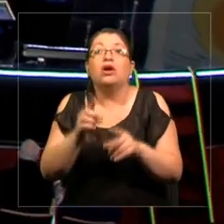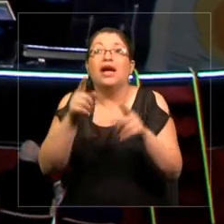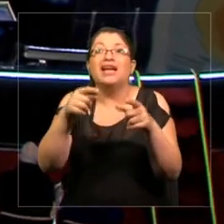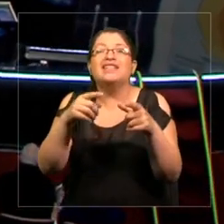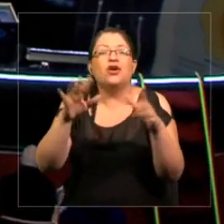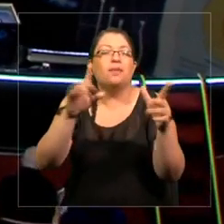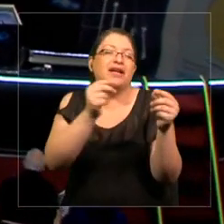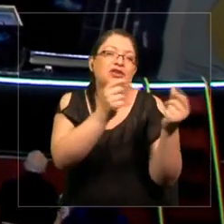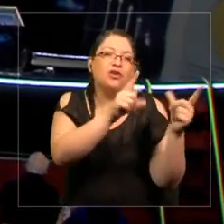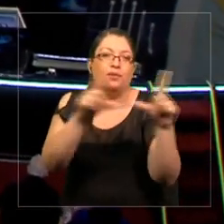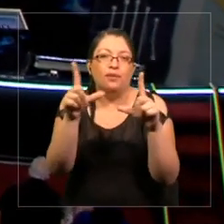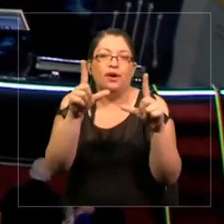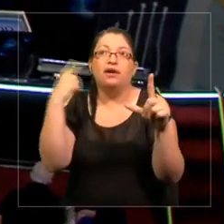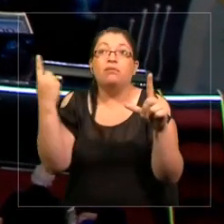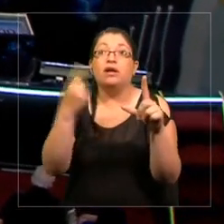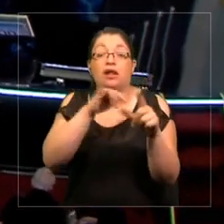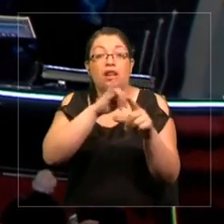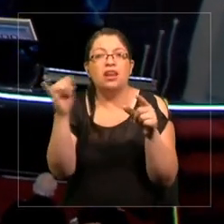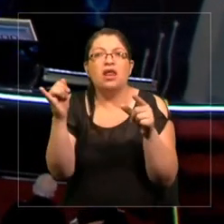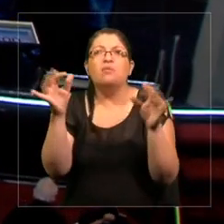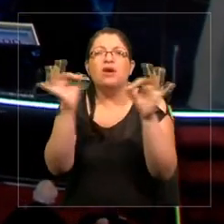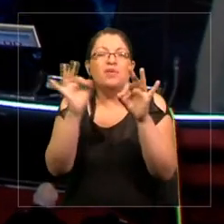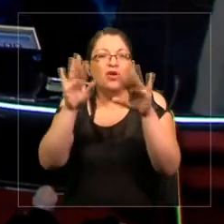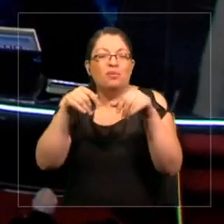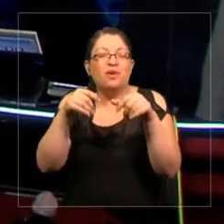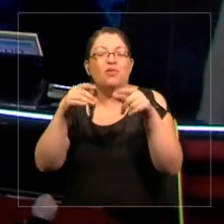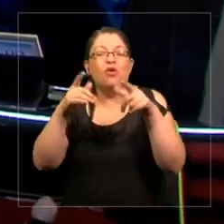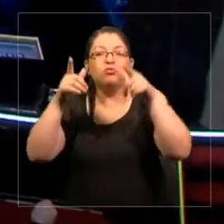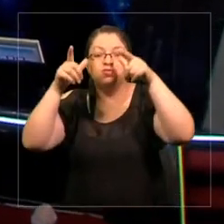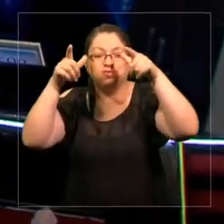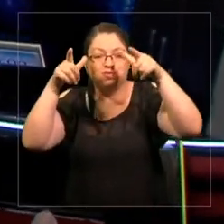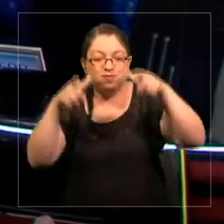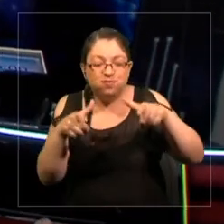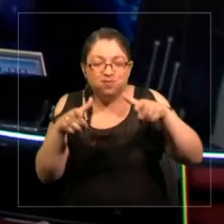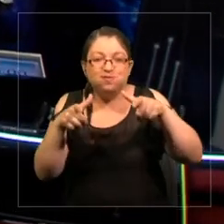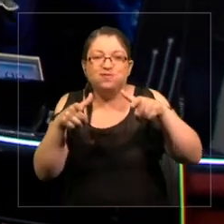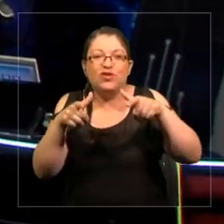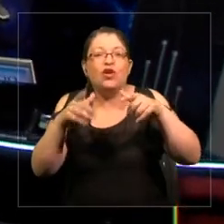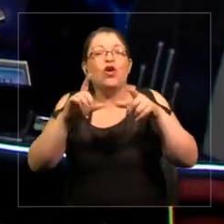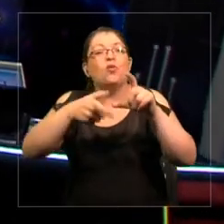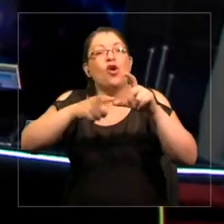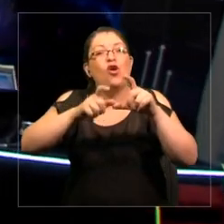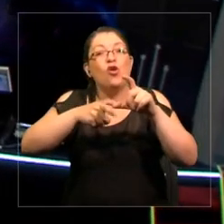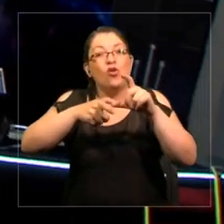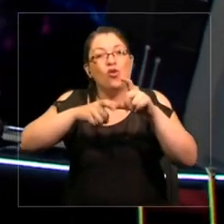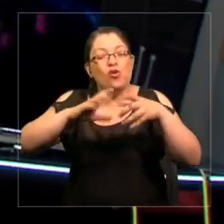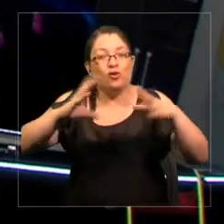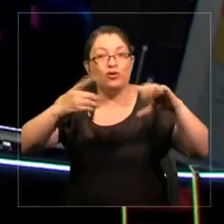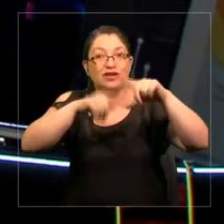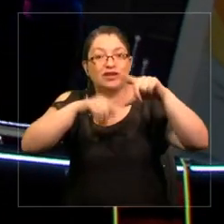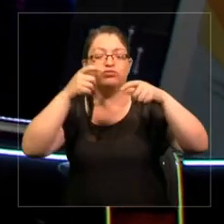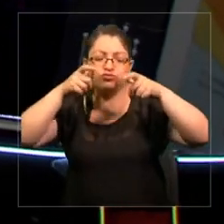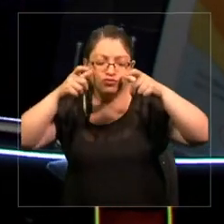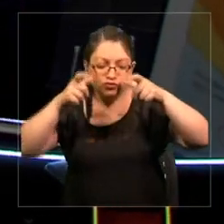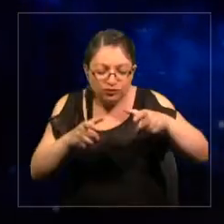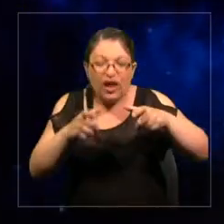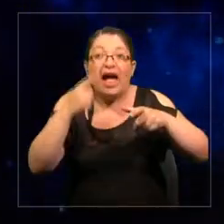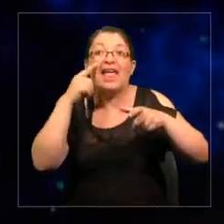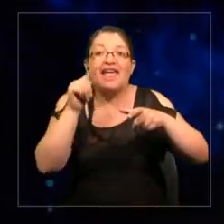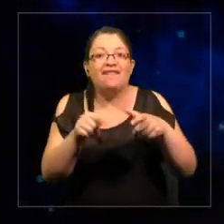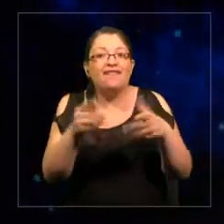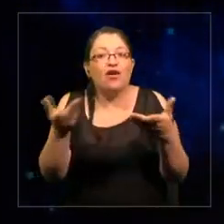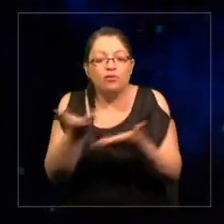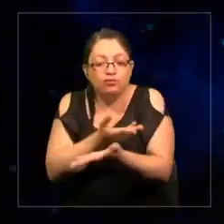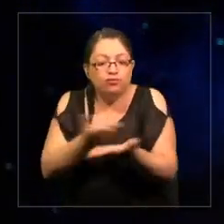Luego vamos al detalle como con el Google Earth. Y pueden ver aquí la sindémica global. Pueden ver las